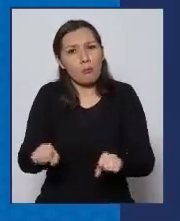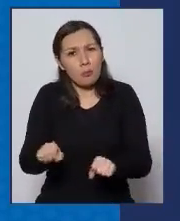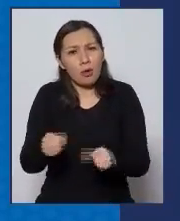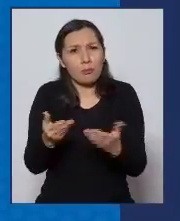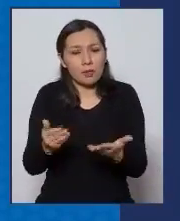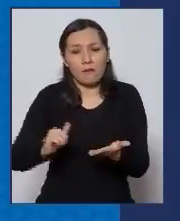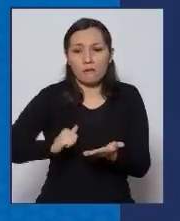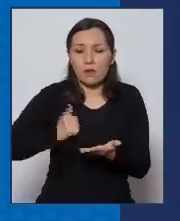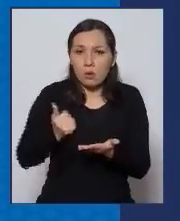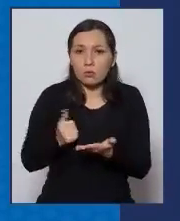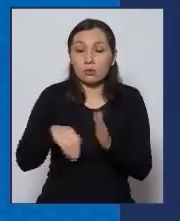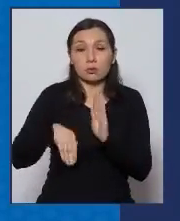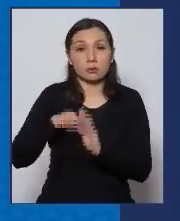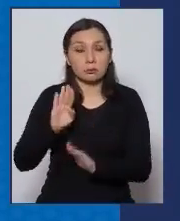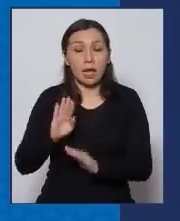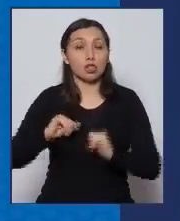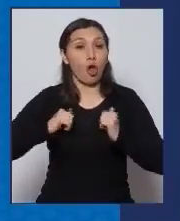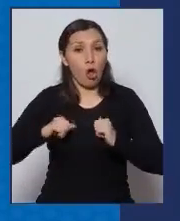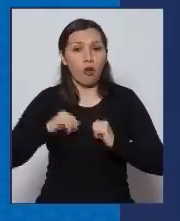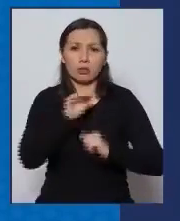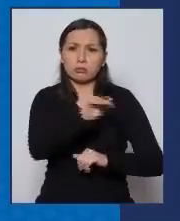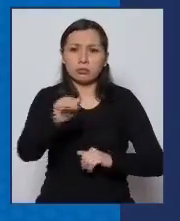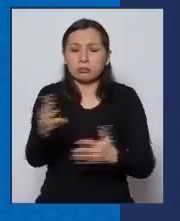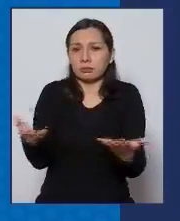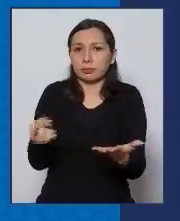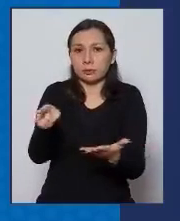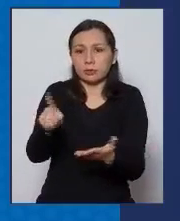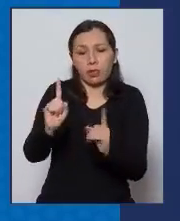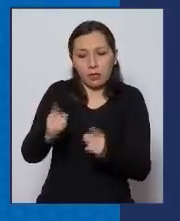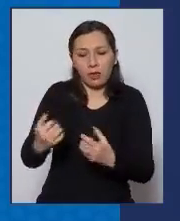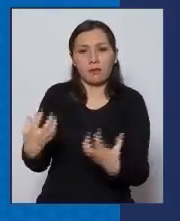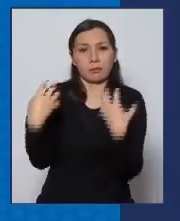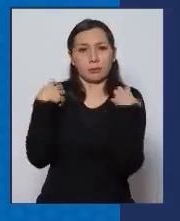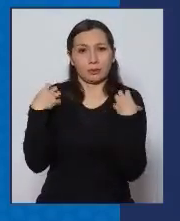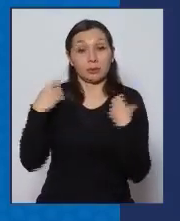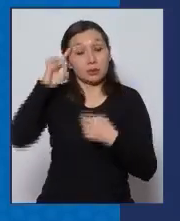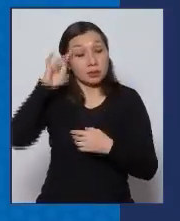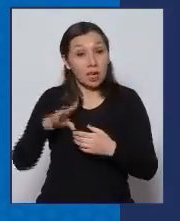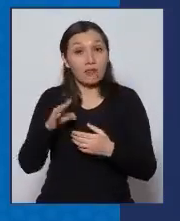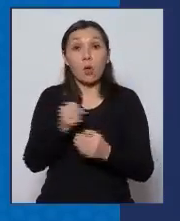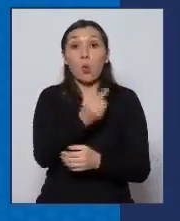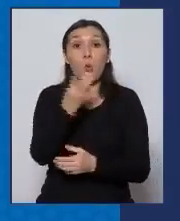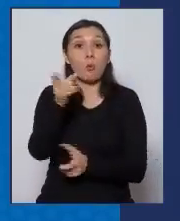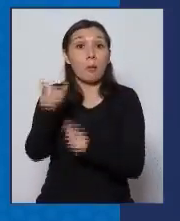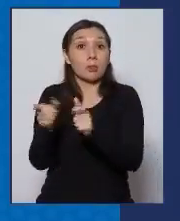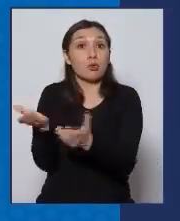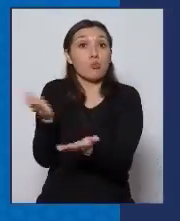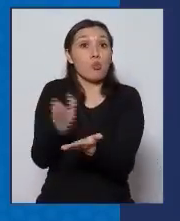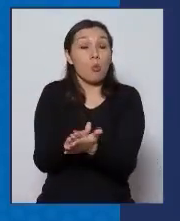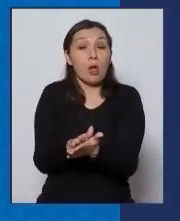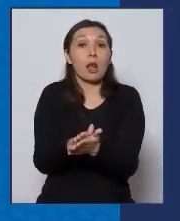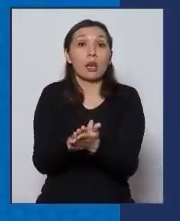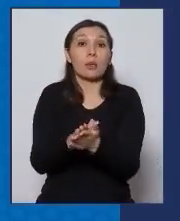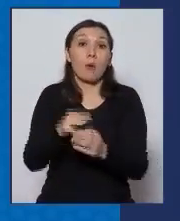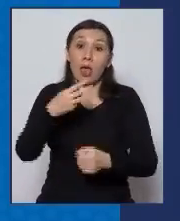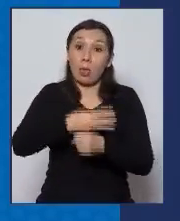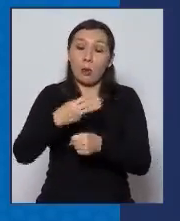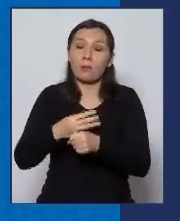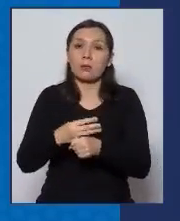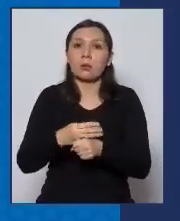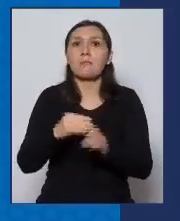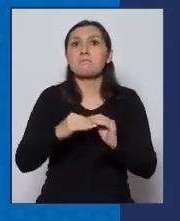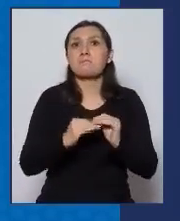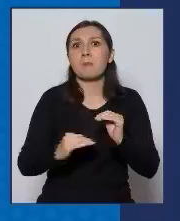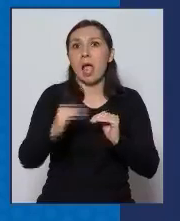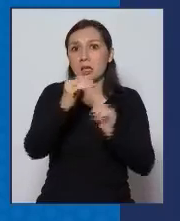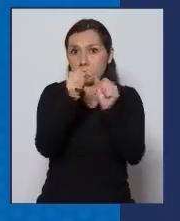voluntad de los más jóvenes sabemos que las tasas de letalidad el riesgo de morir del adulto mayor es